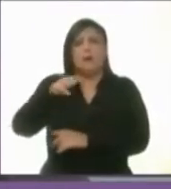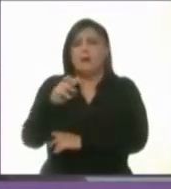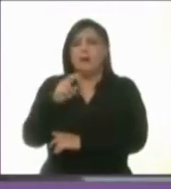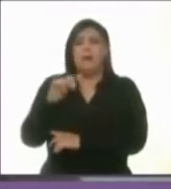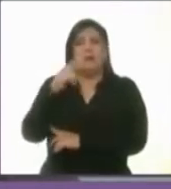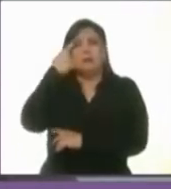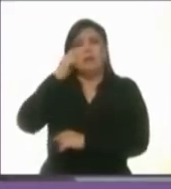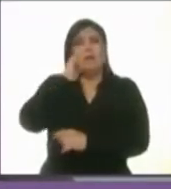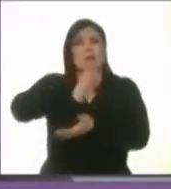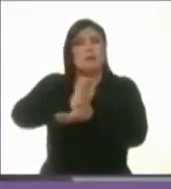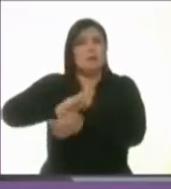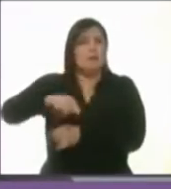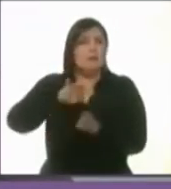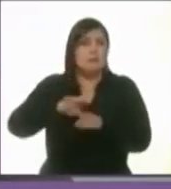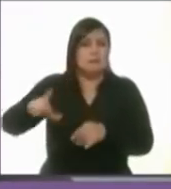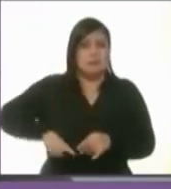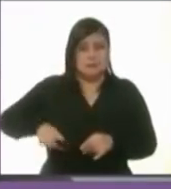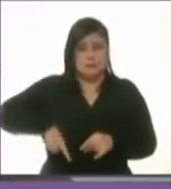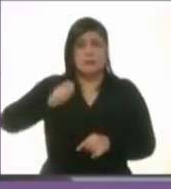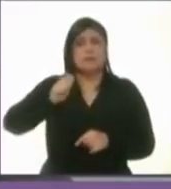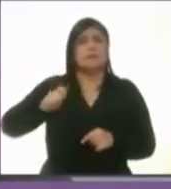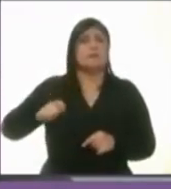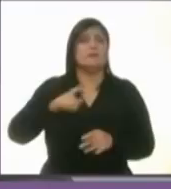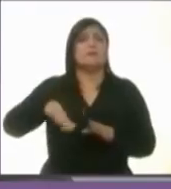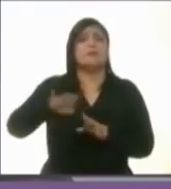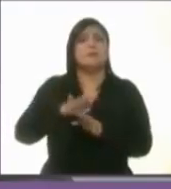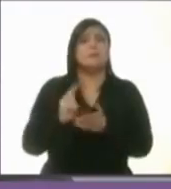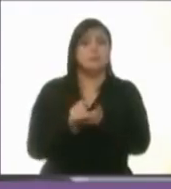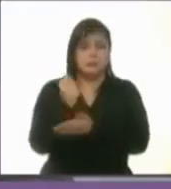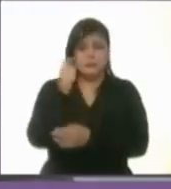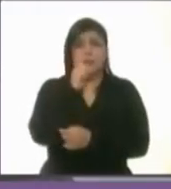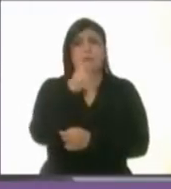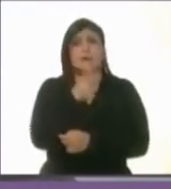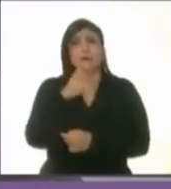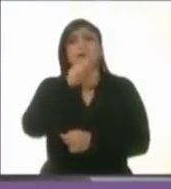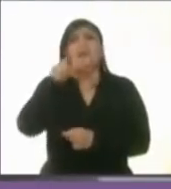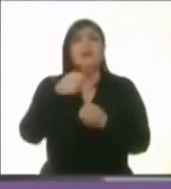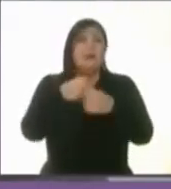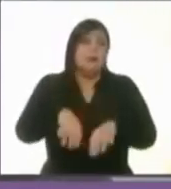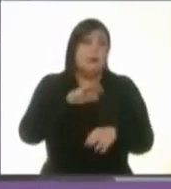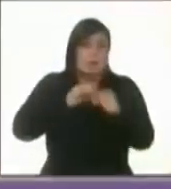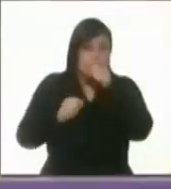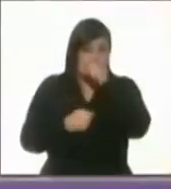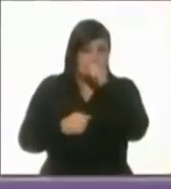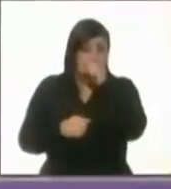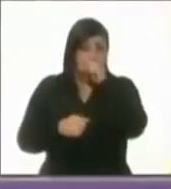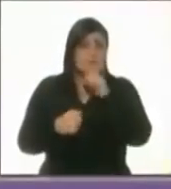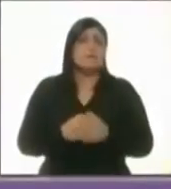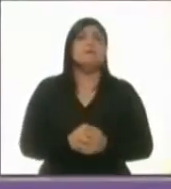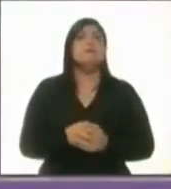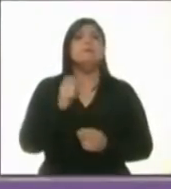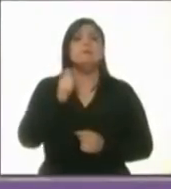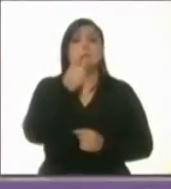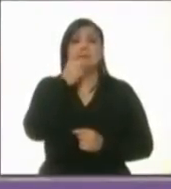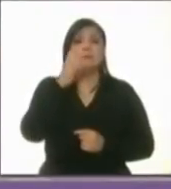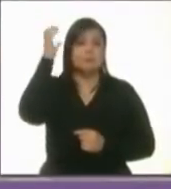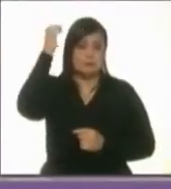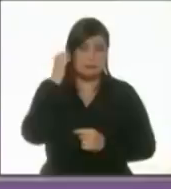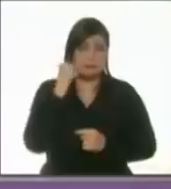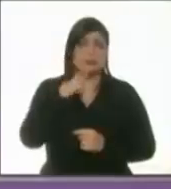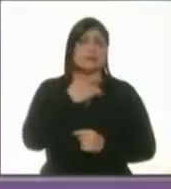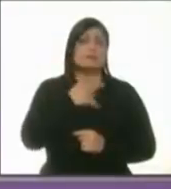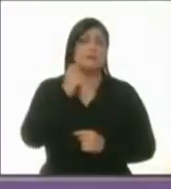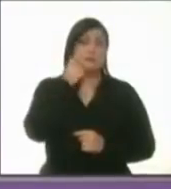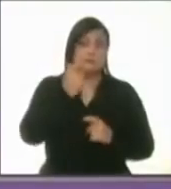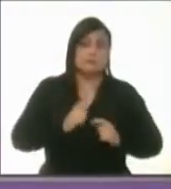confirma con los gobiernos de Tláhuac y Xochimilco y que van a perder. Candidata Claudia Chinbaum, ¿quiere hacer uso de la